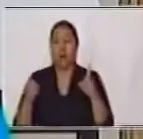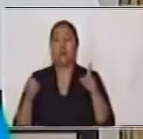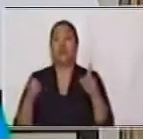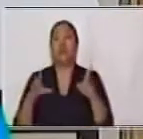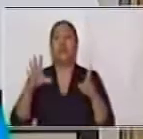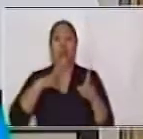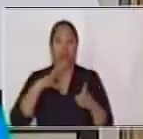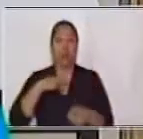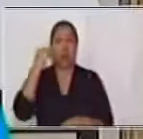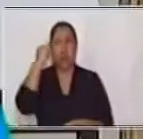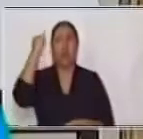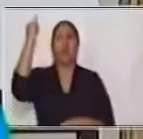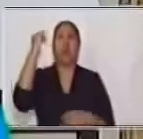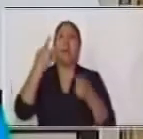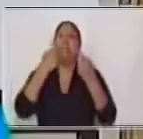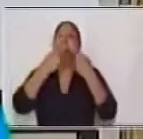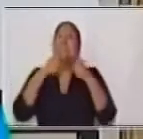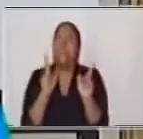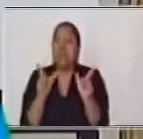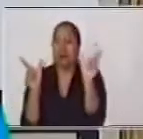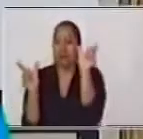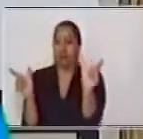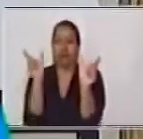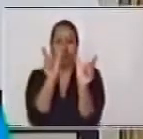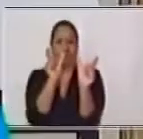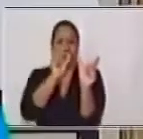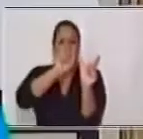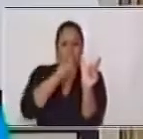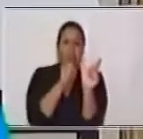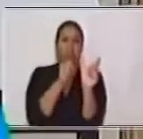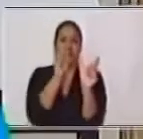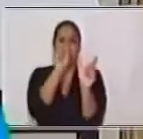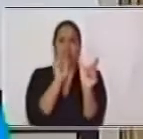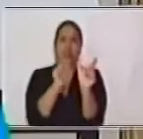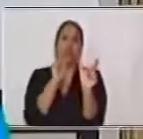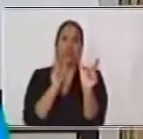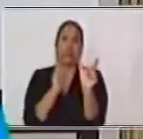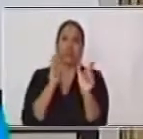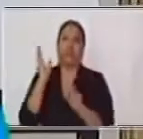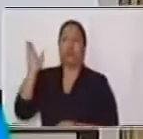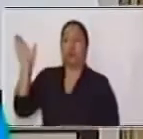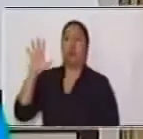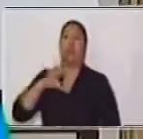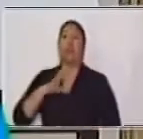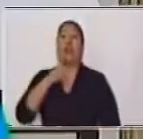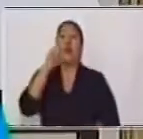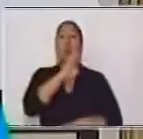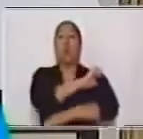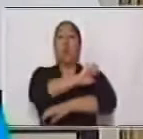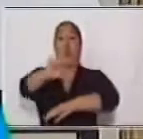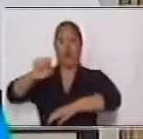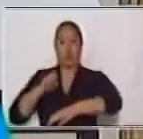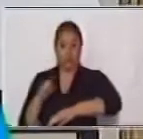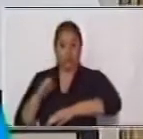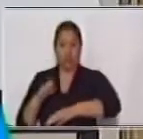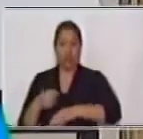un signo de puntuación. Tengo un escritorio, hago la tarea en él. En esta primera oración